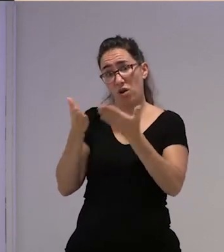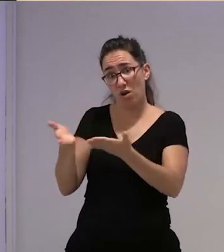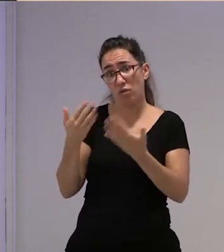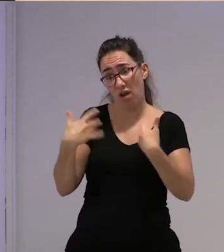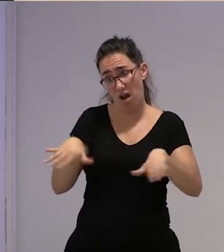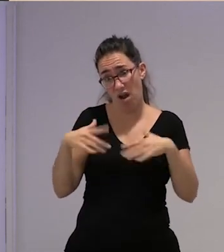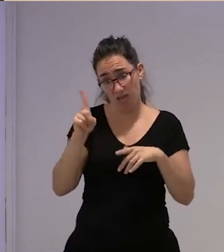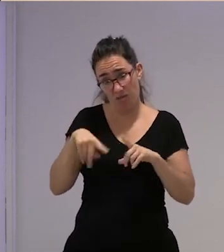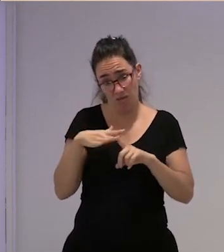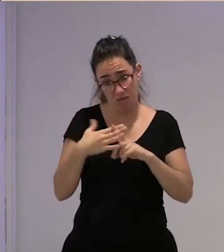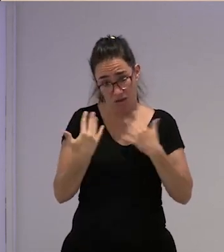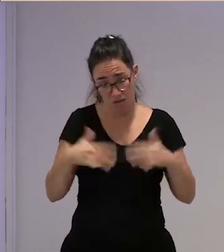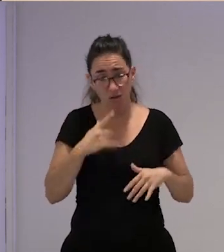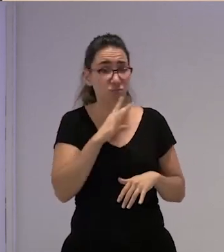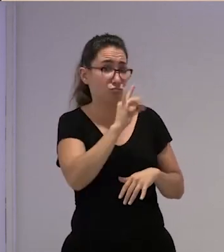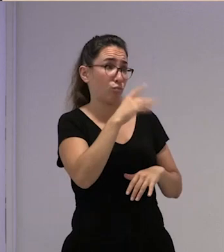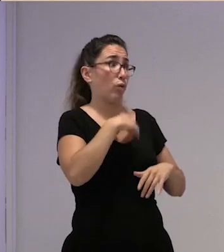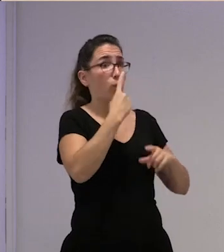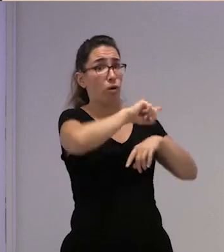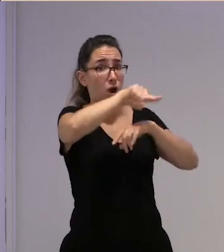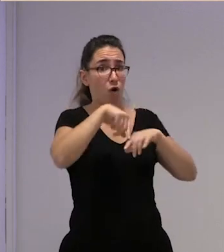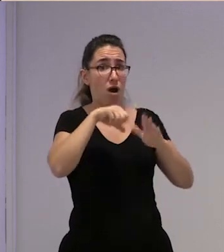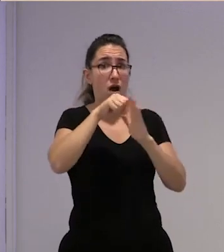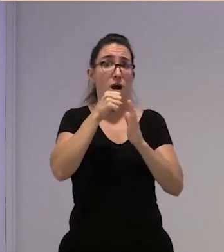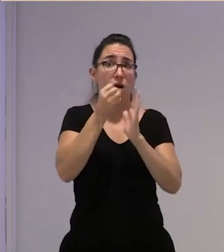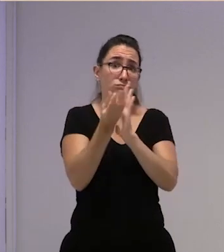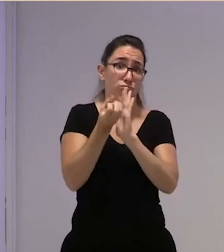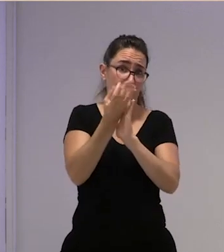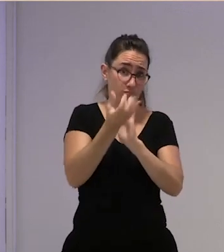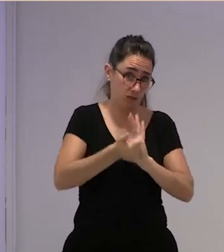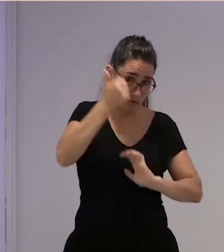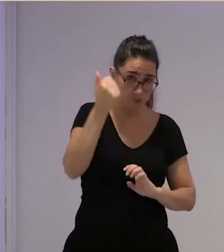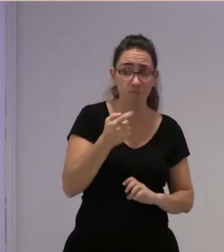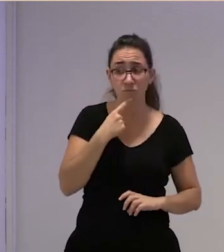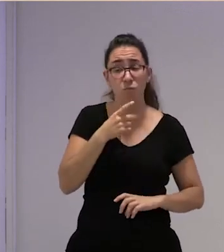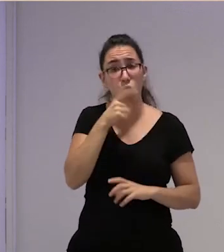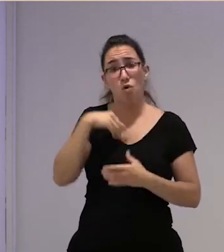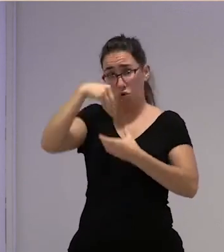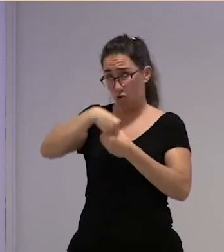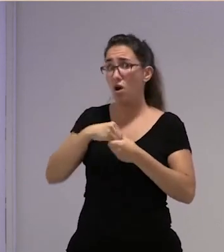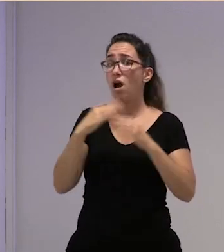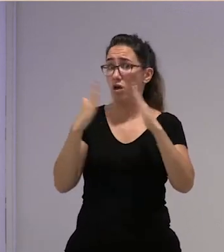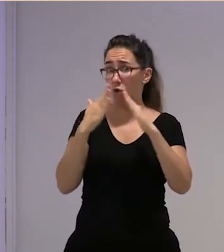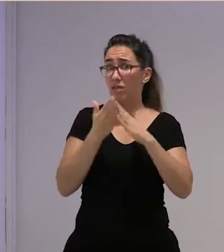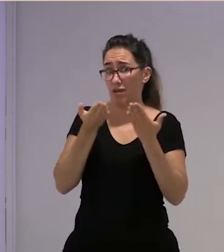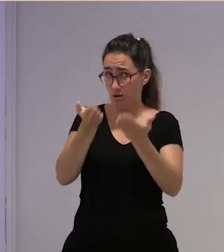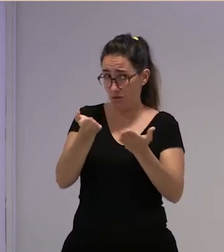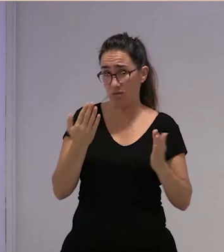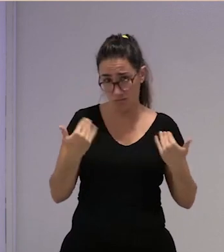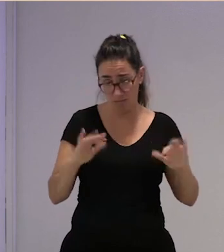obra porque yo estaba trabajando yo estaba trabajando de la ayuda a domicilio y entonces